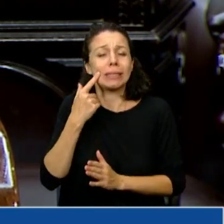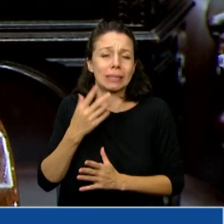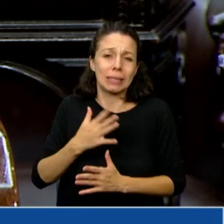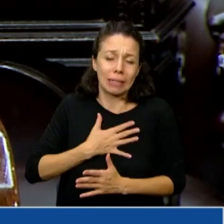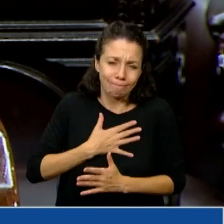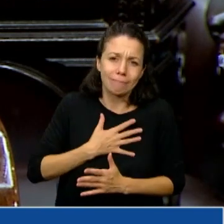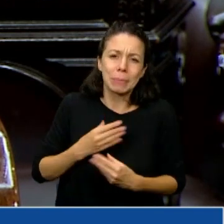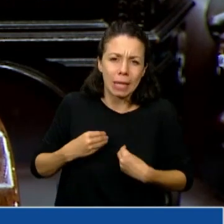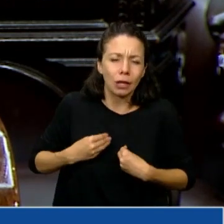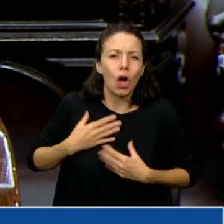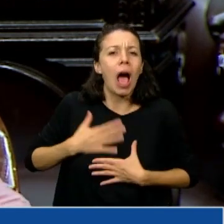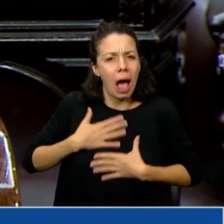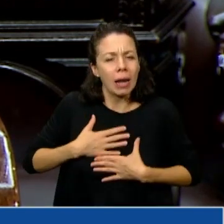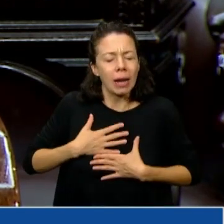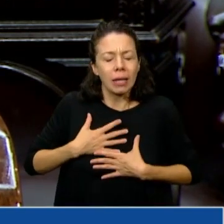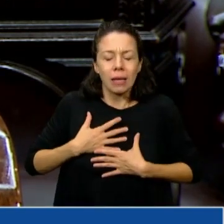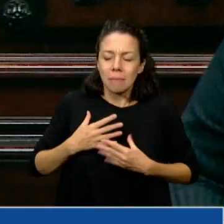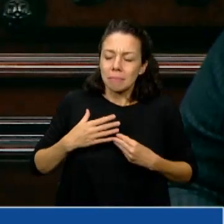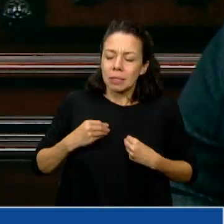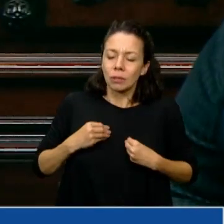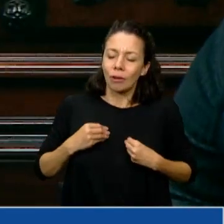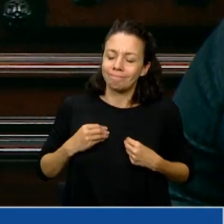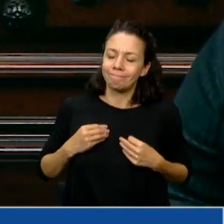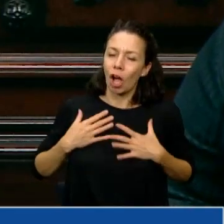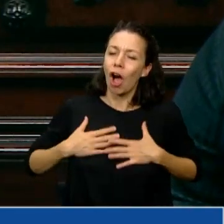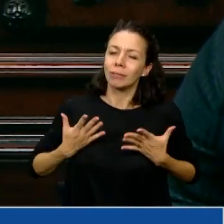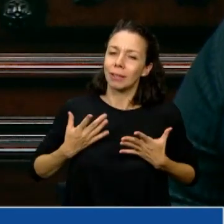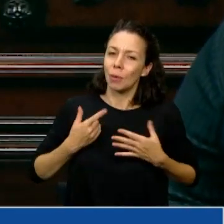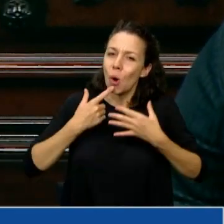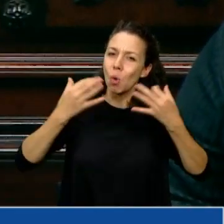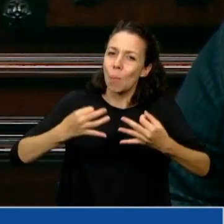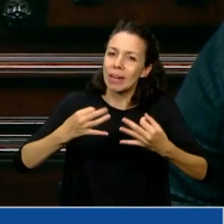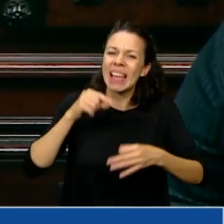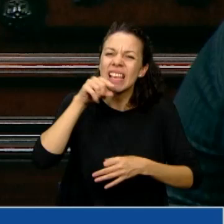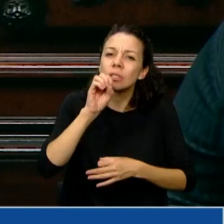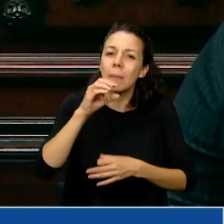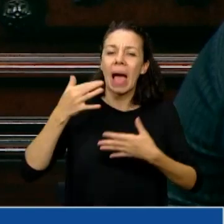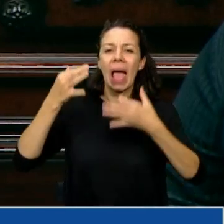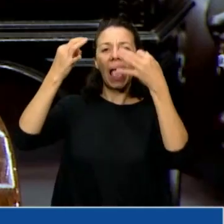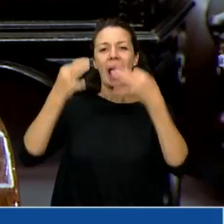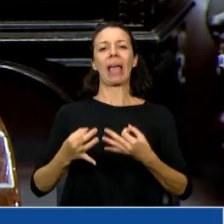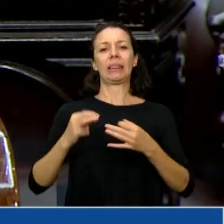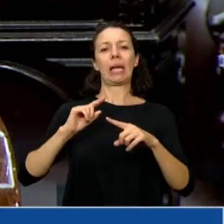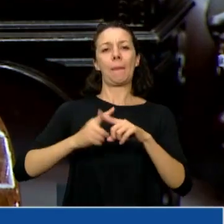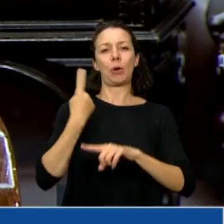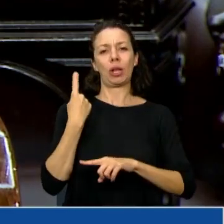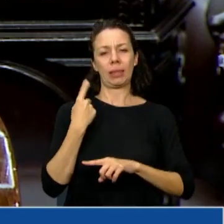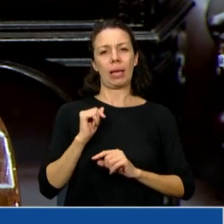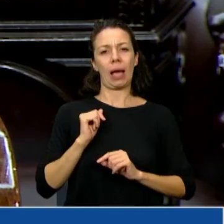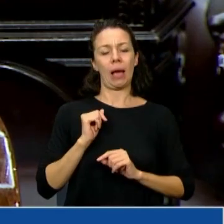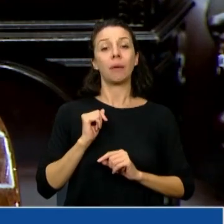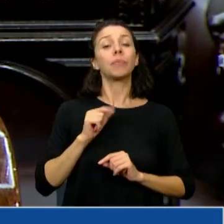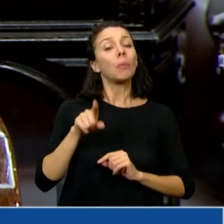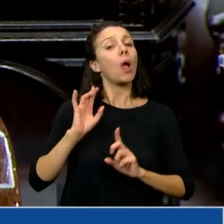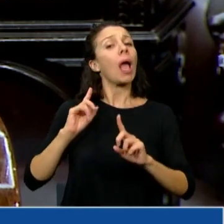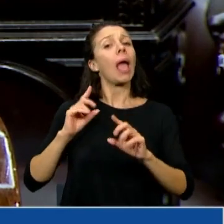satisfacción saber que cumplimos. Ahí está el tema de la ética política y respecto a eso, porque digo, la ética que tiene que